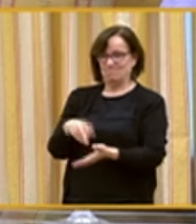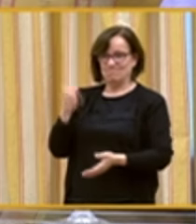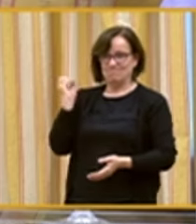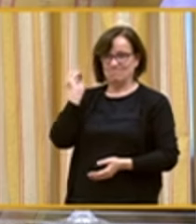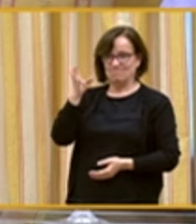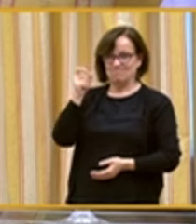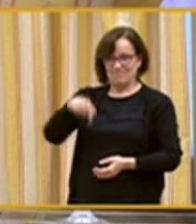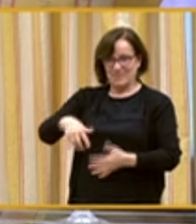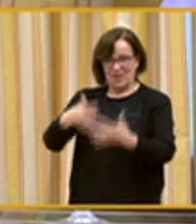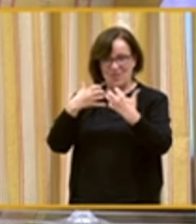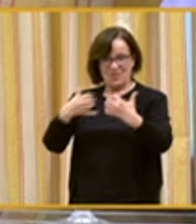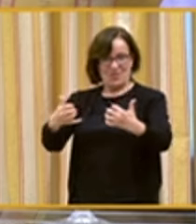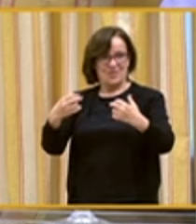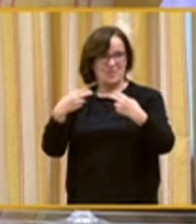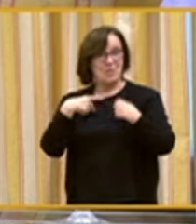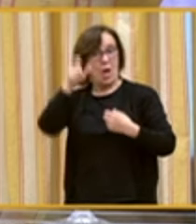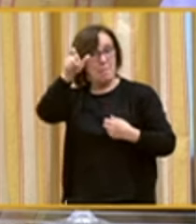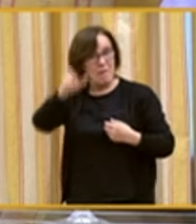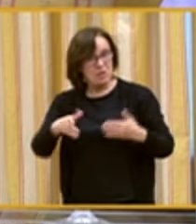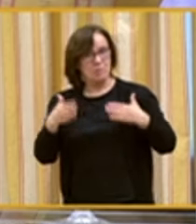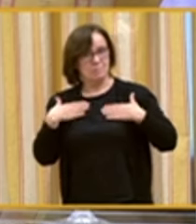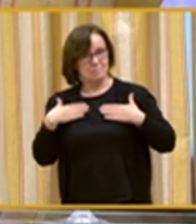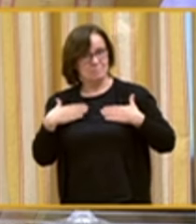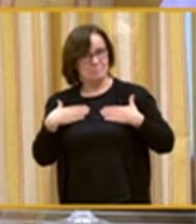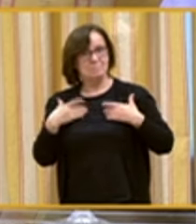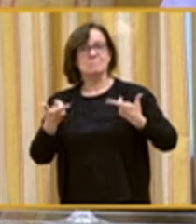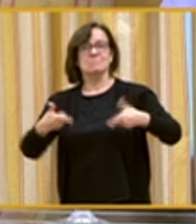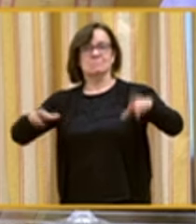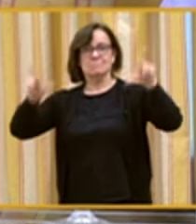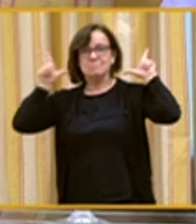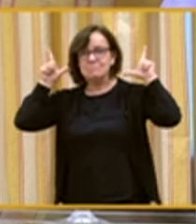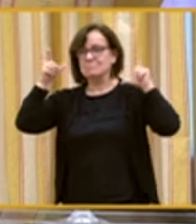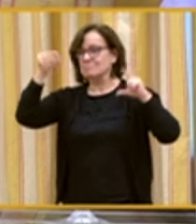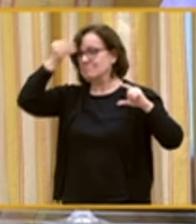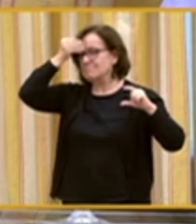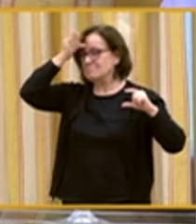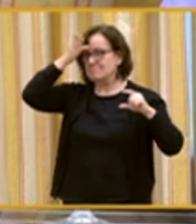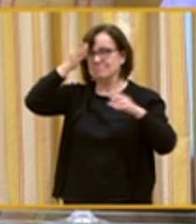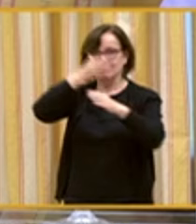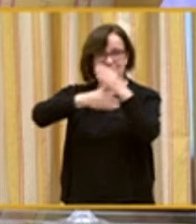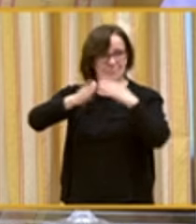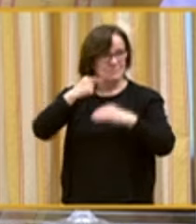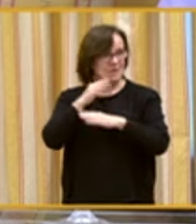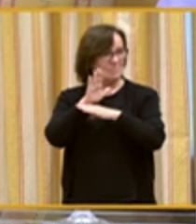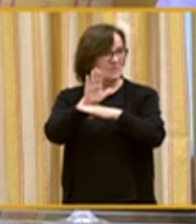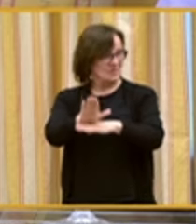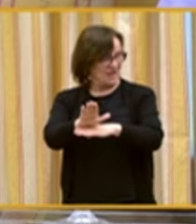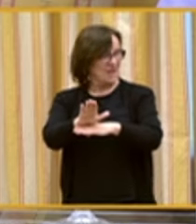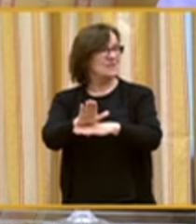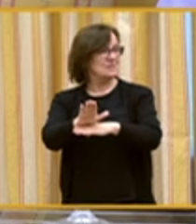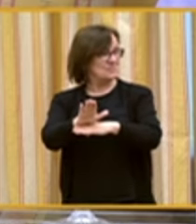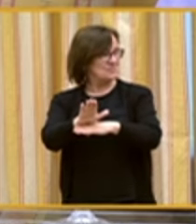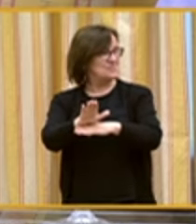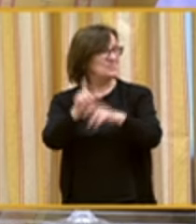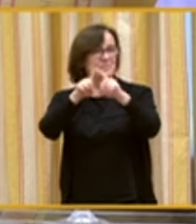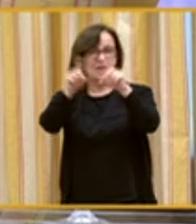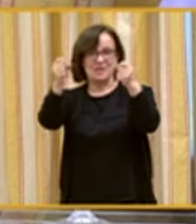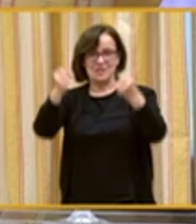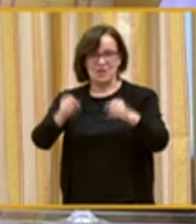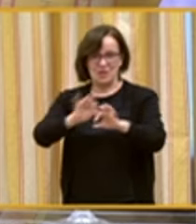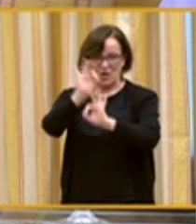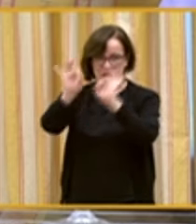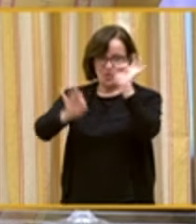en el Congreso de los Diputados una persona con discapacidad intelectual como representante institucional de una